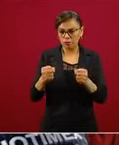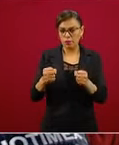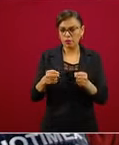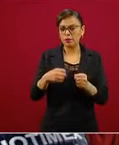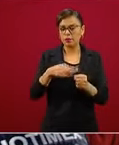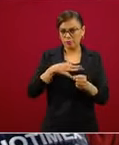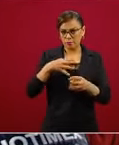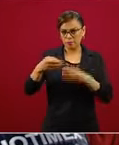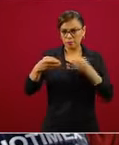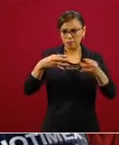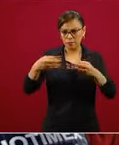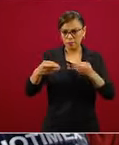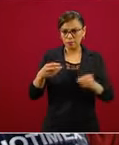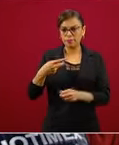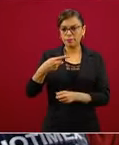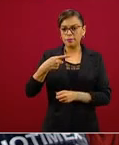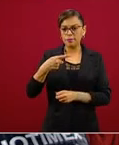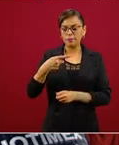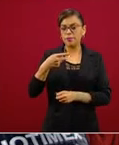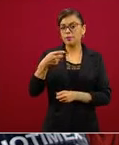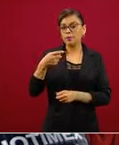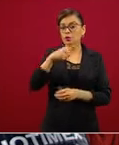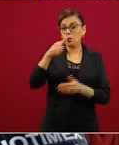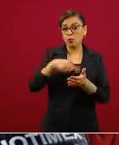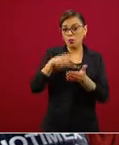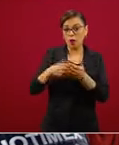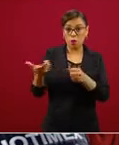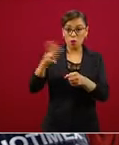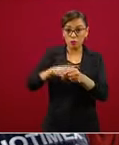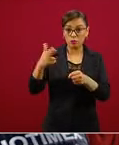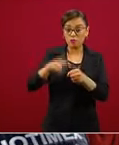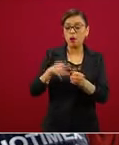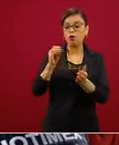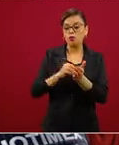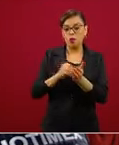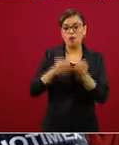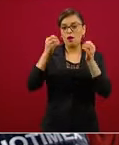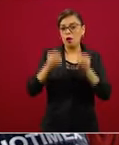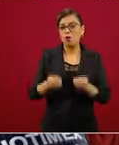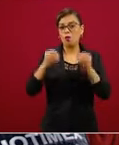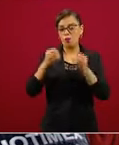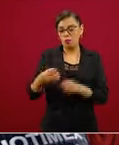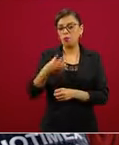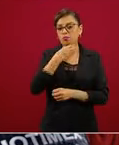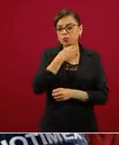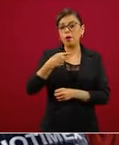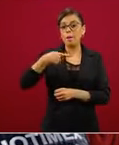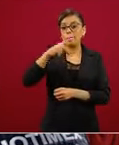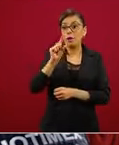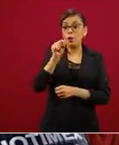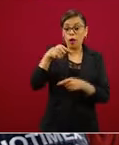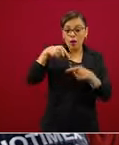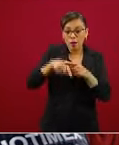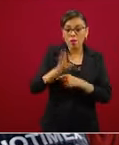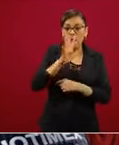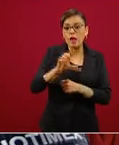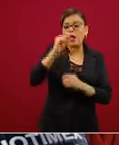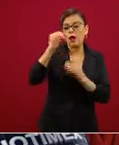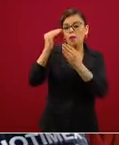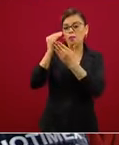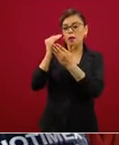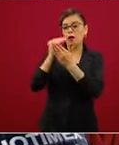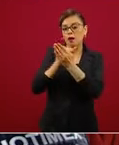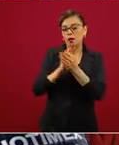están todavía ocupadas importantemente las unidades de salud, ya se muestra una tendencia a la baja. Lo que es esperable es que